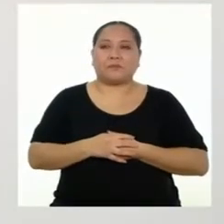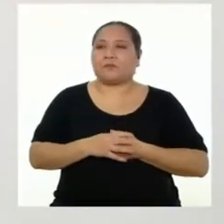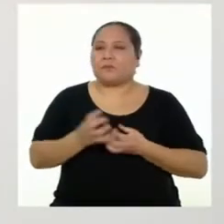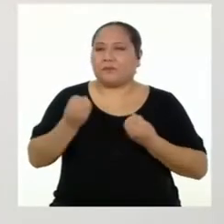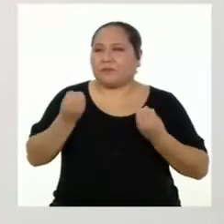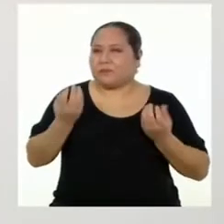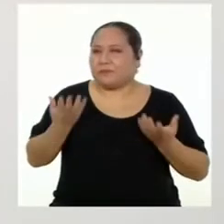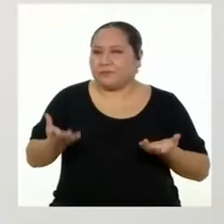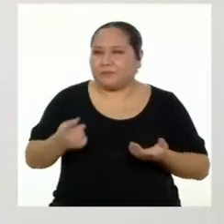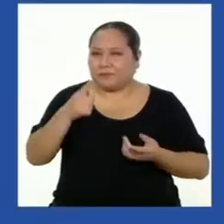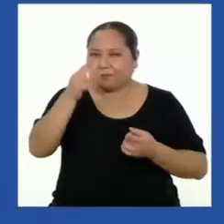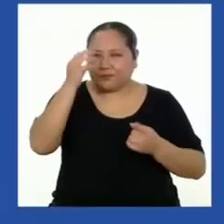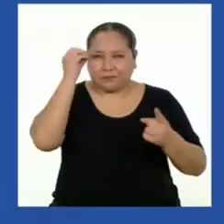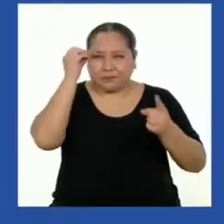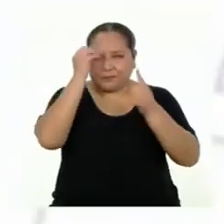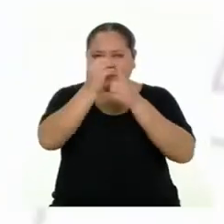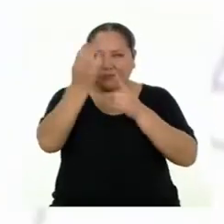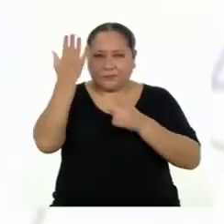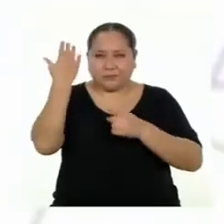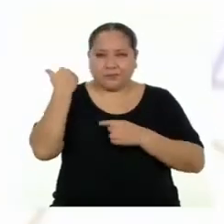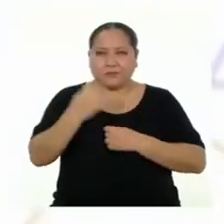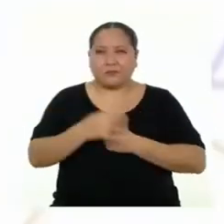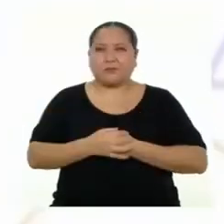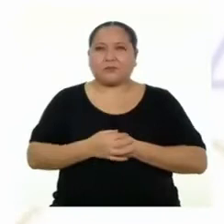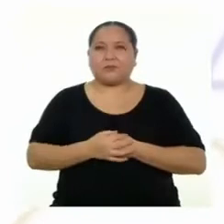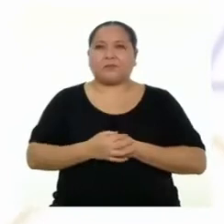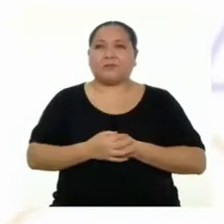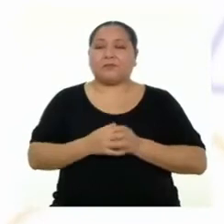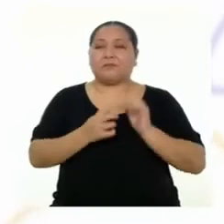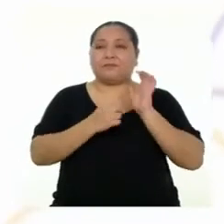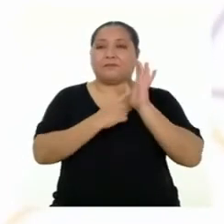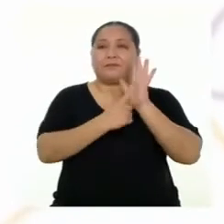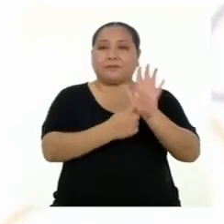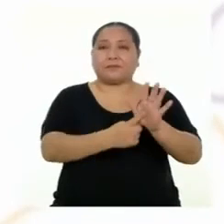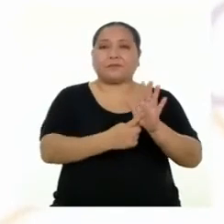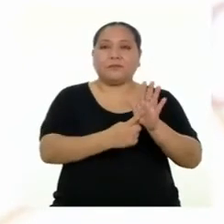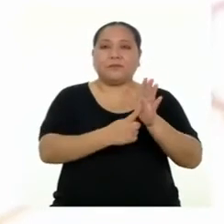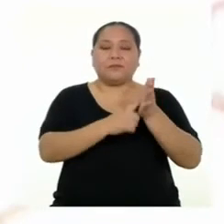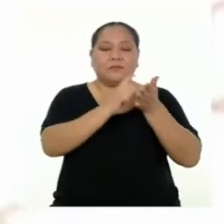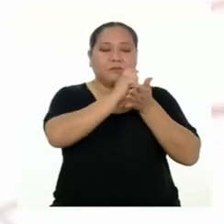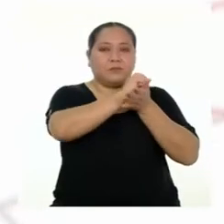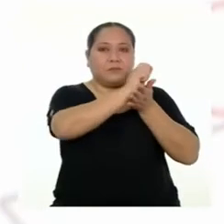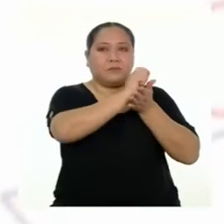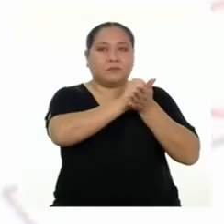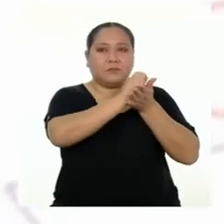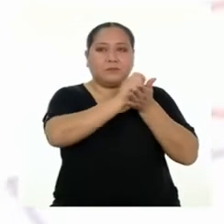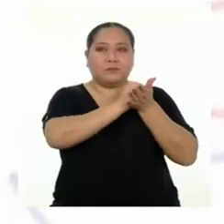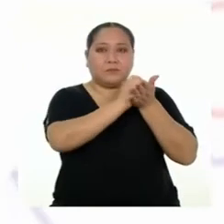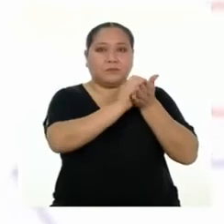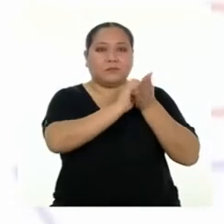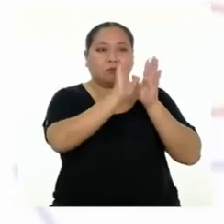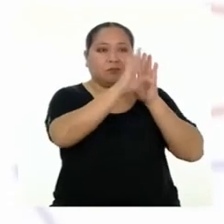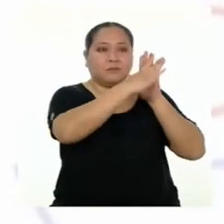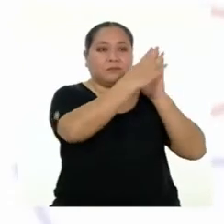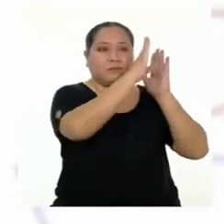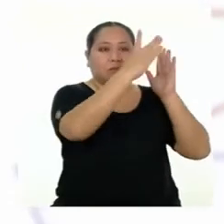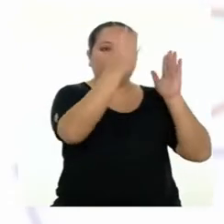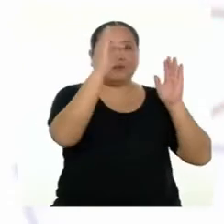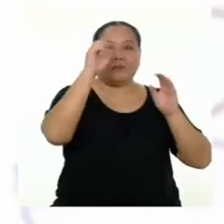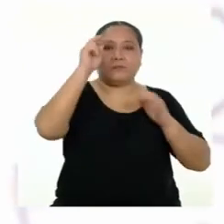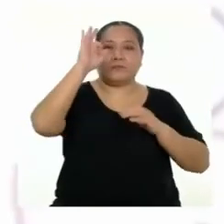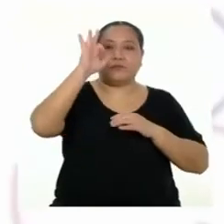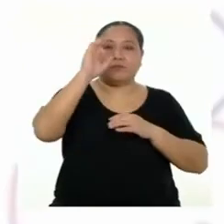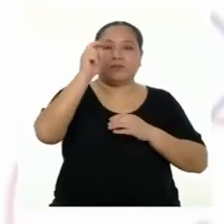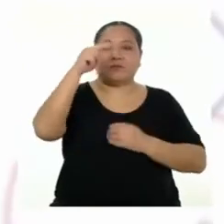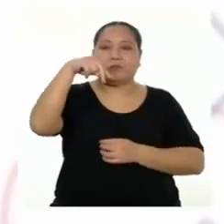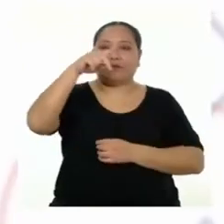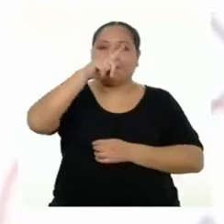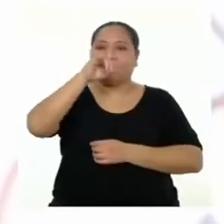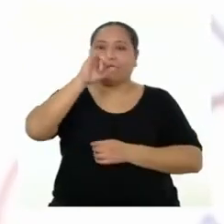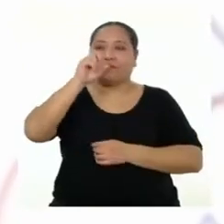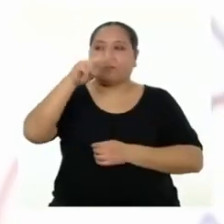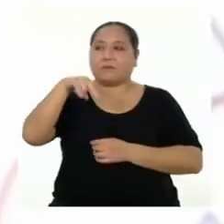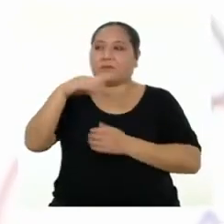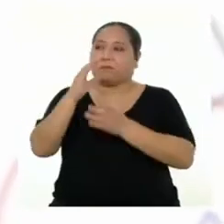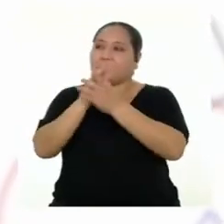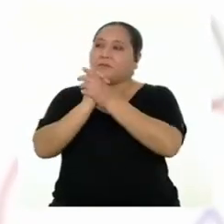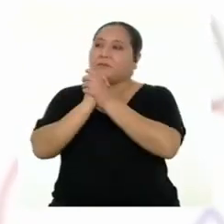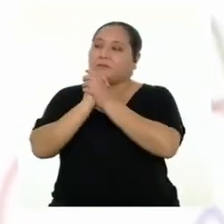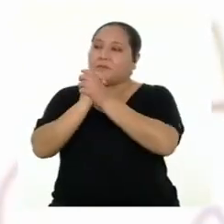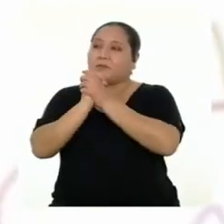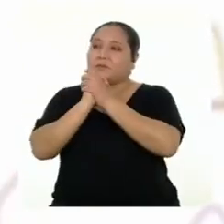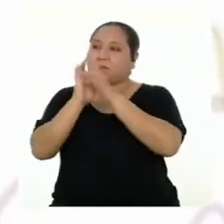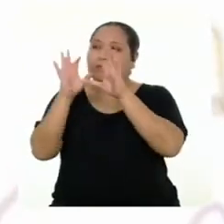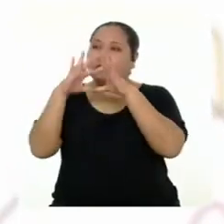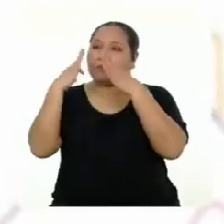¿Cómo te fue en el reto? Presentar la versión preliminar de nuestro fancine a nuestra familia y amistades y